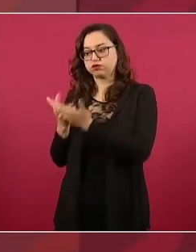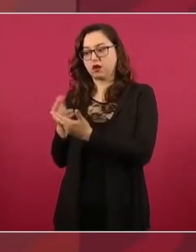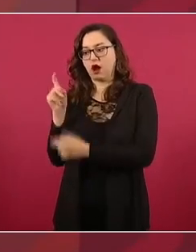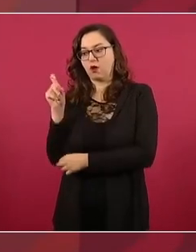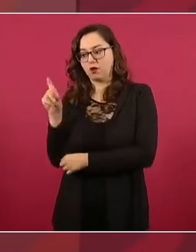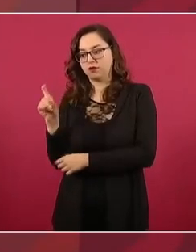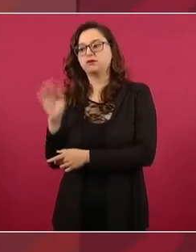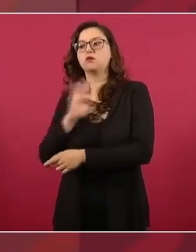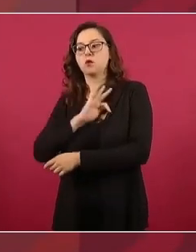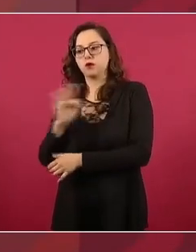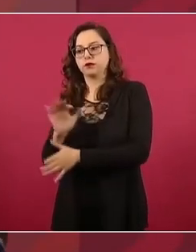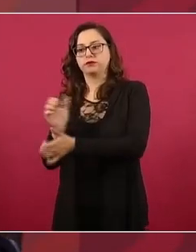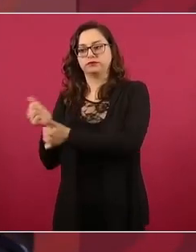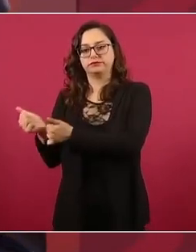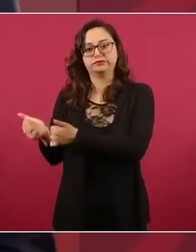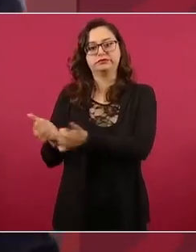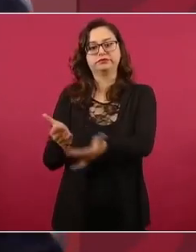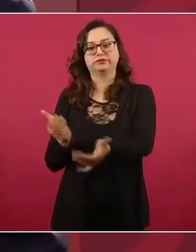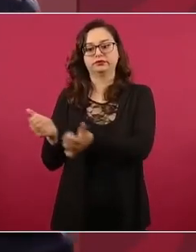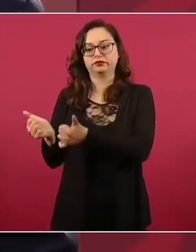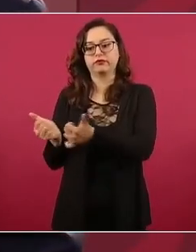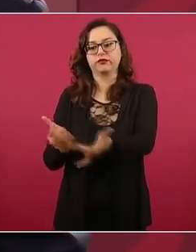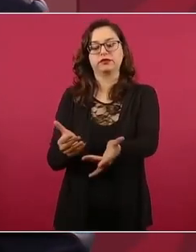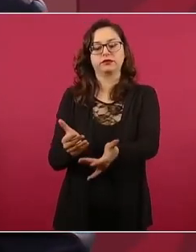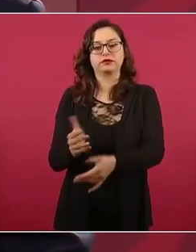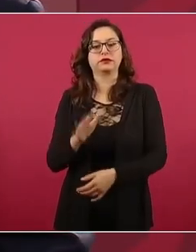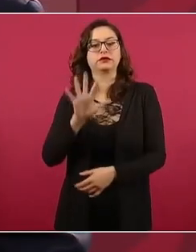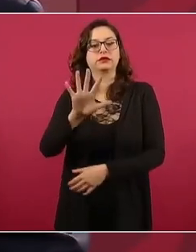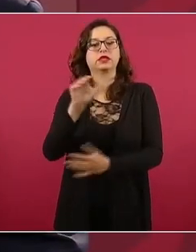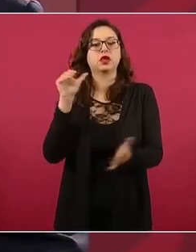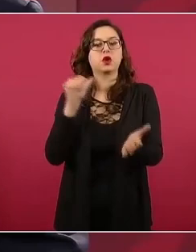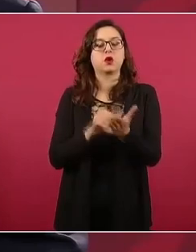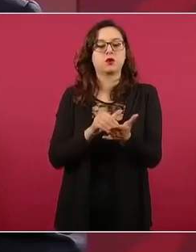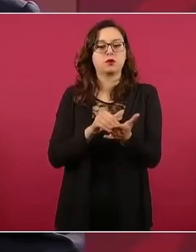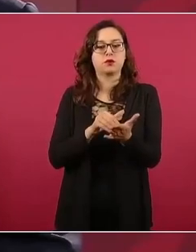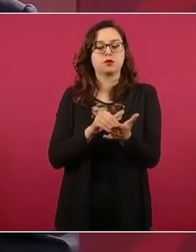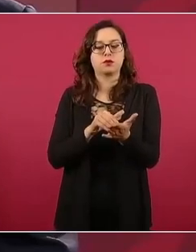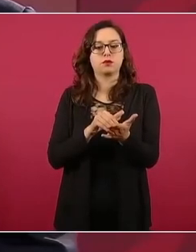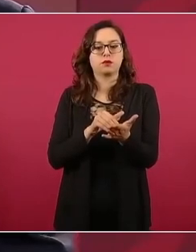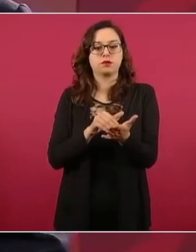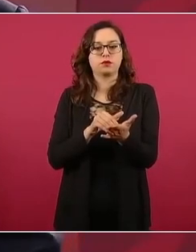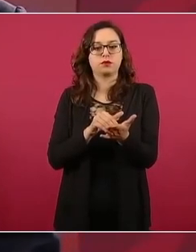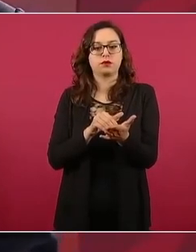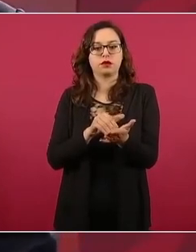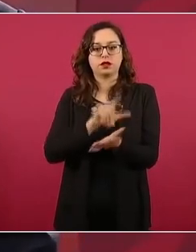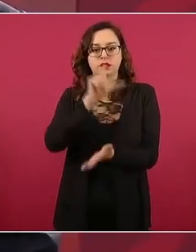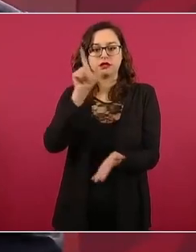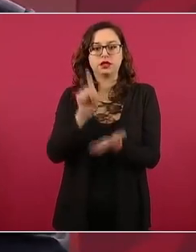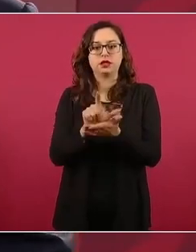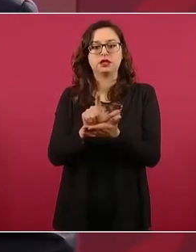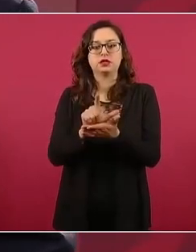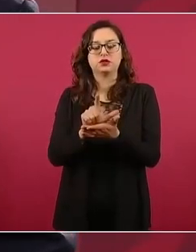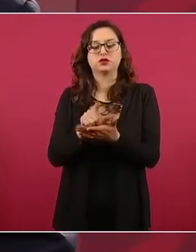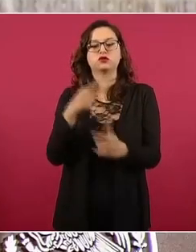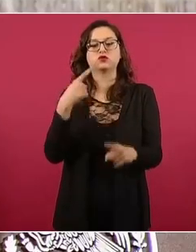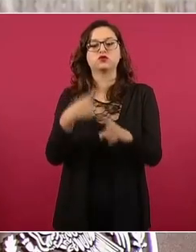alrededor de cinco mil litros por segundo.